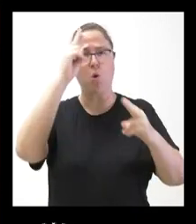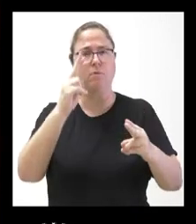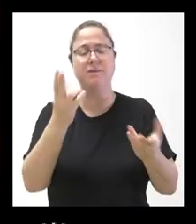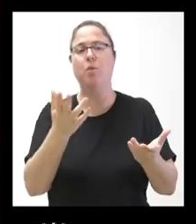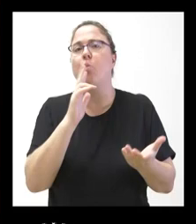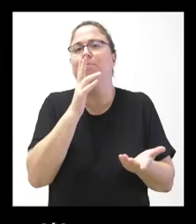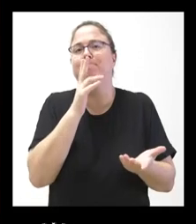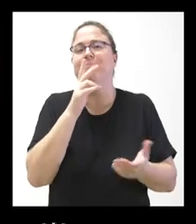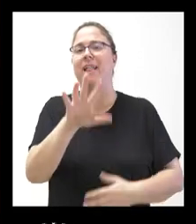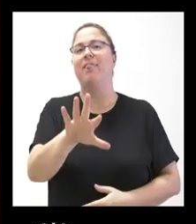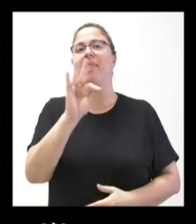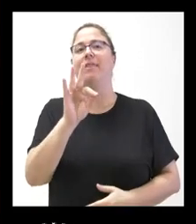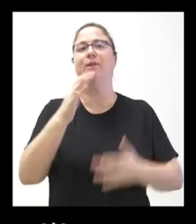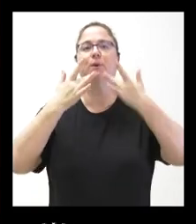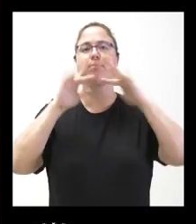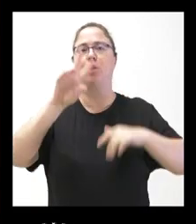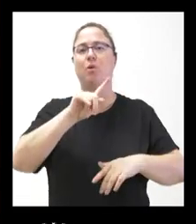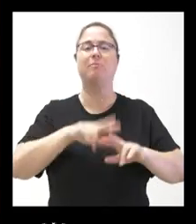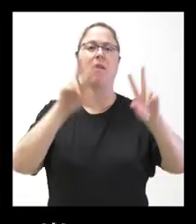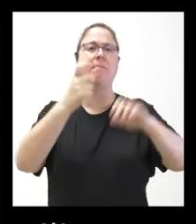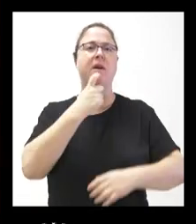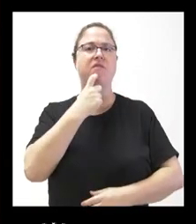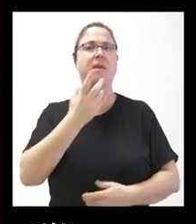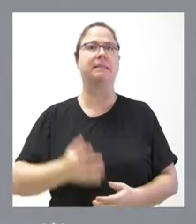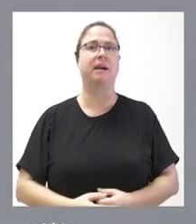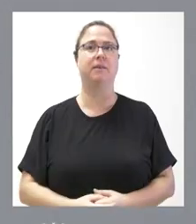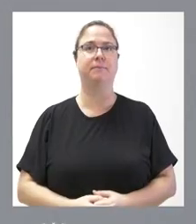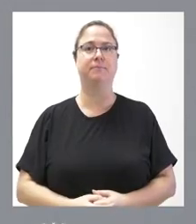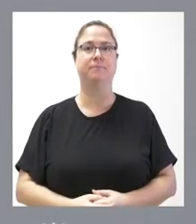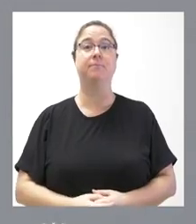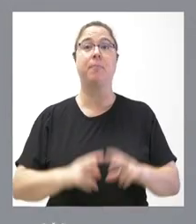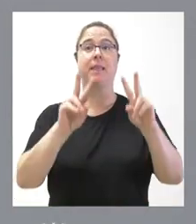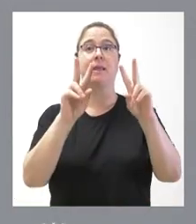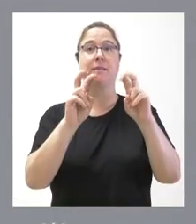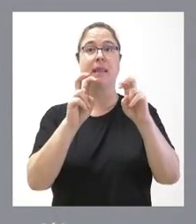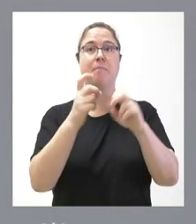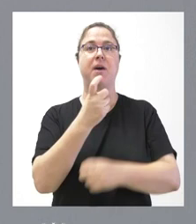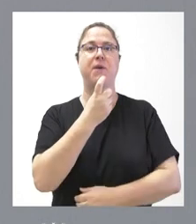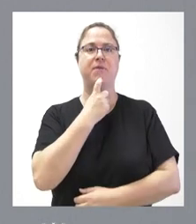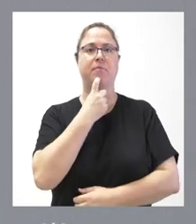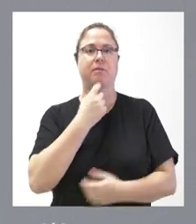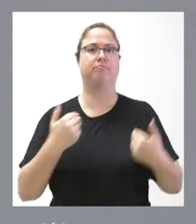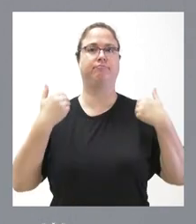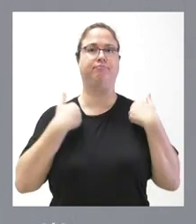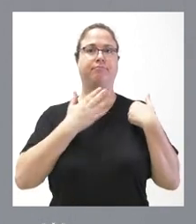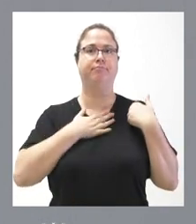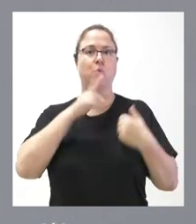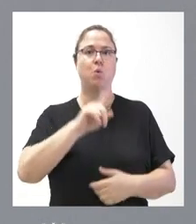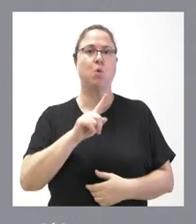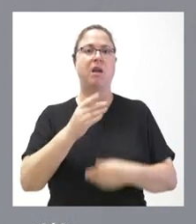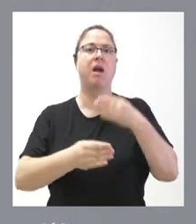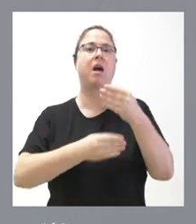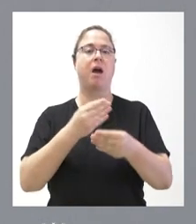ha sido la decisión imparcial en el tema de Briviesca. Bueno, el tema de Briviesca, como le digo, a no nos corresponde analizar lo que hacen